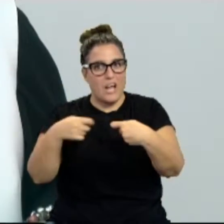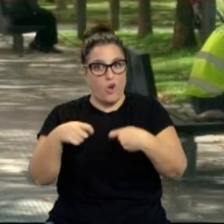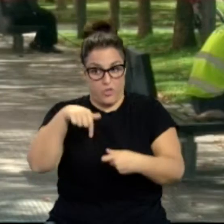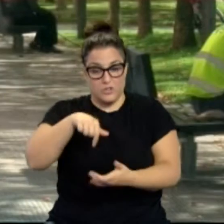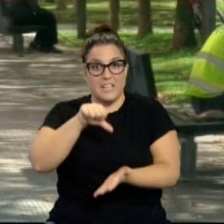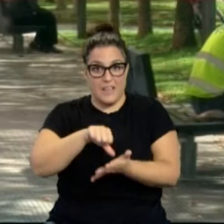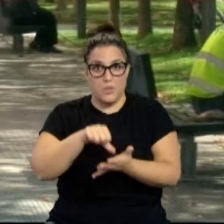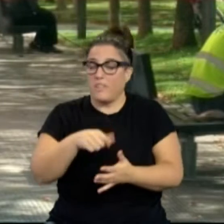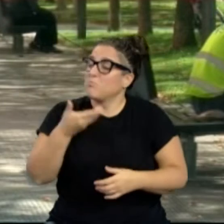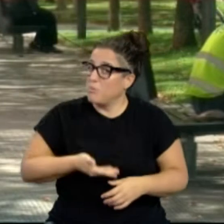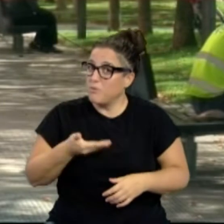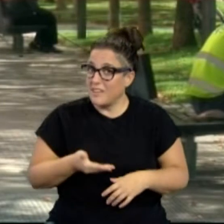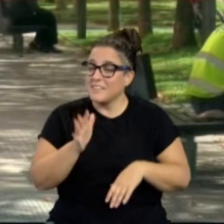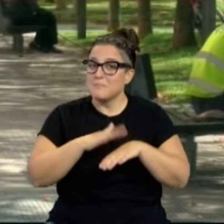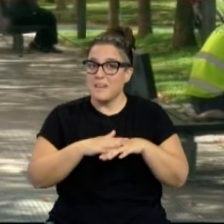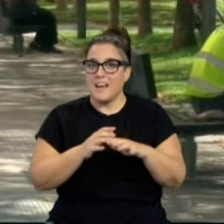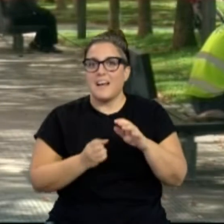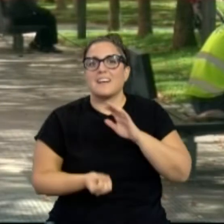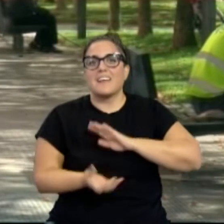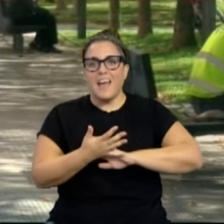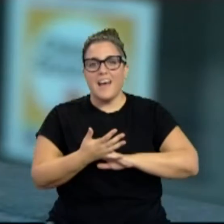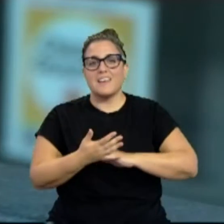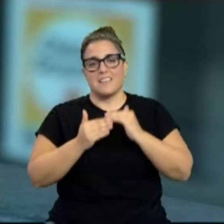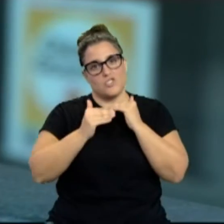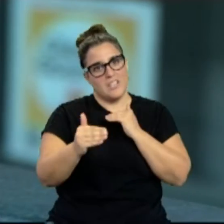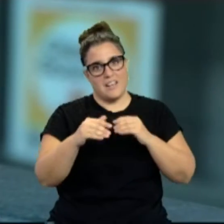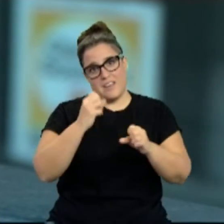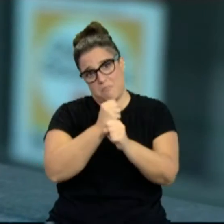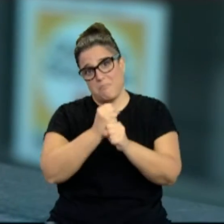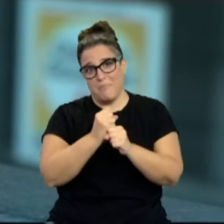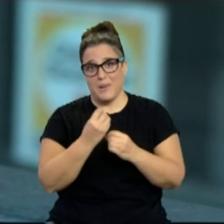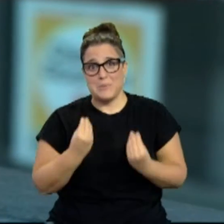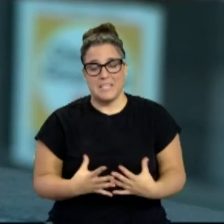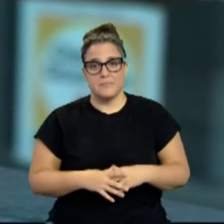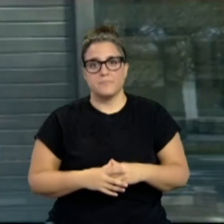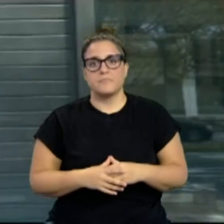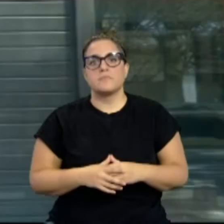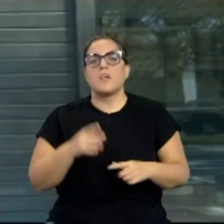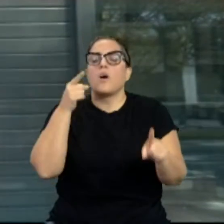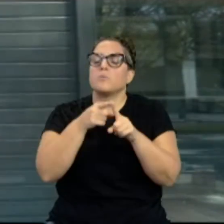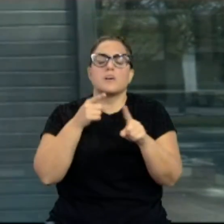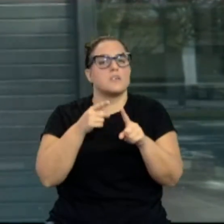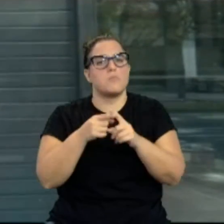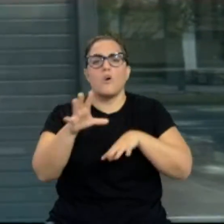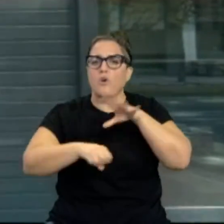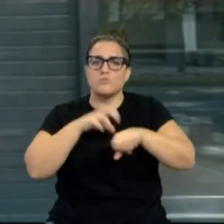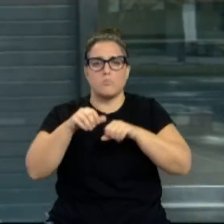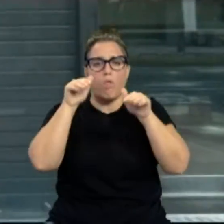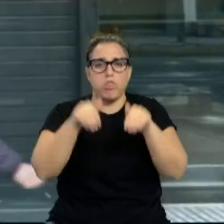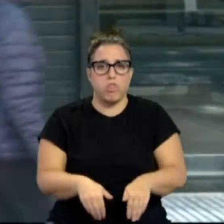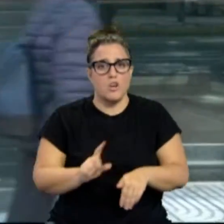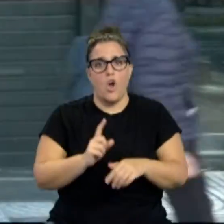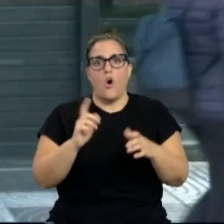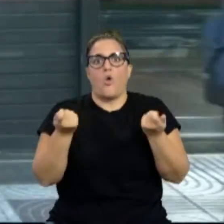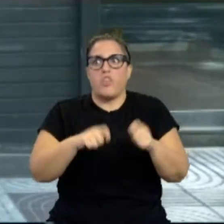importantes son para crear y sostener el empleo. Todo ello para evitar la caída del consumo y que los comercios no tengan que echar la persiana.